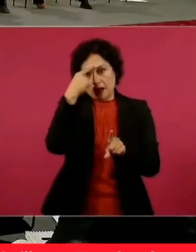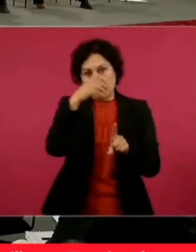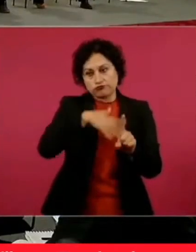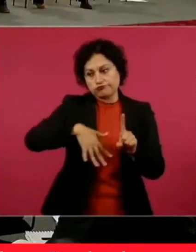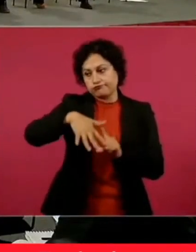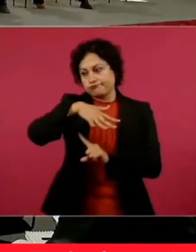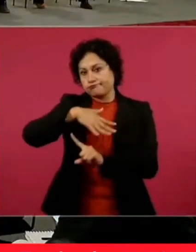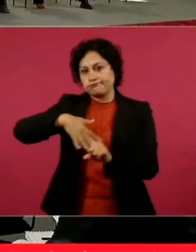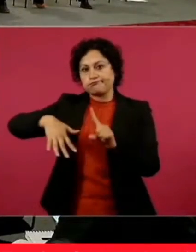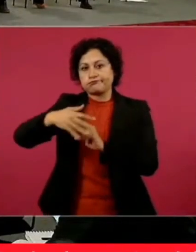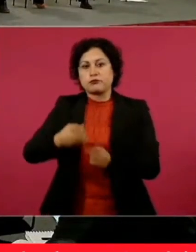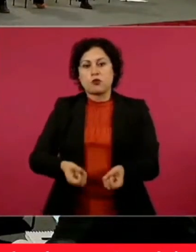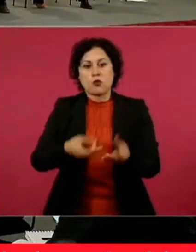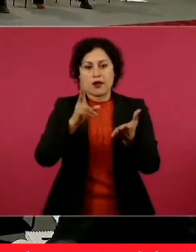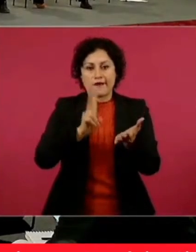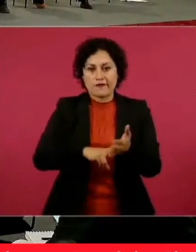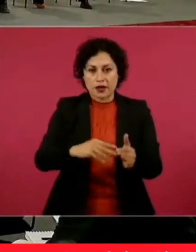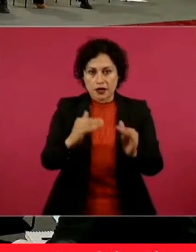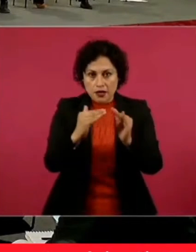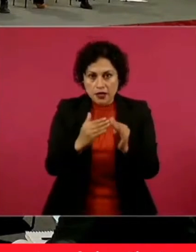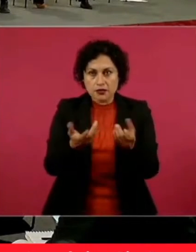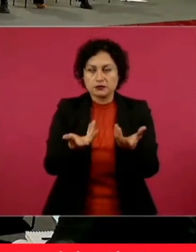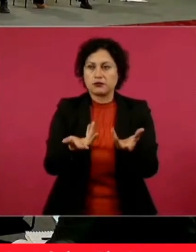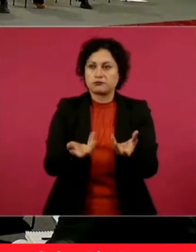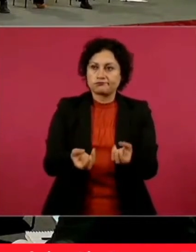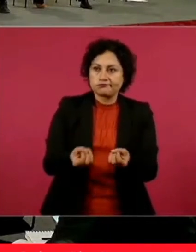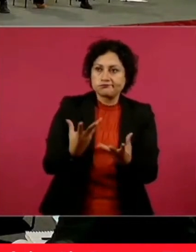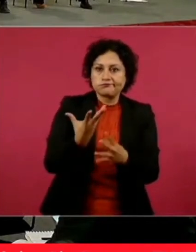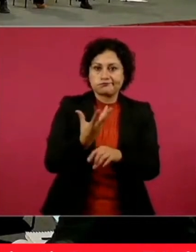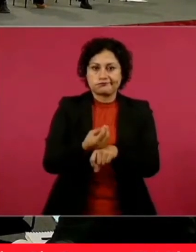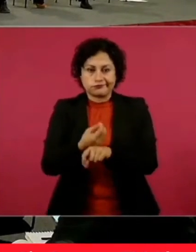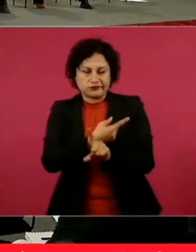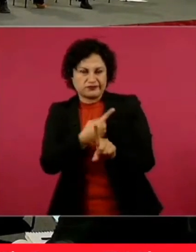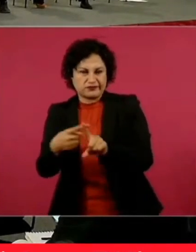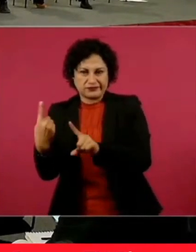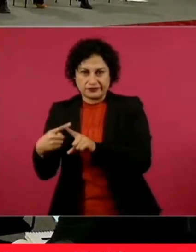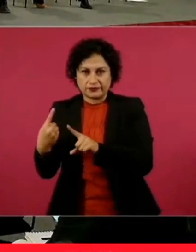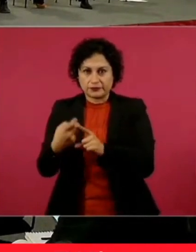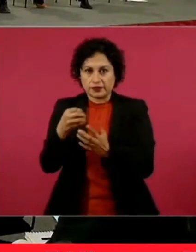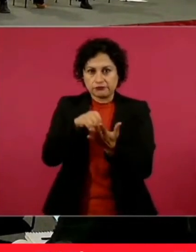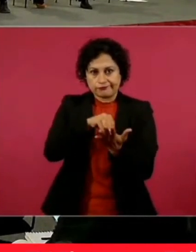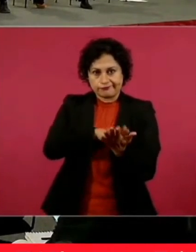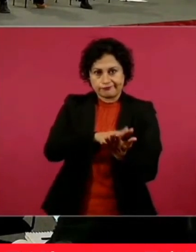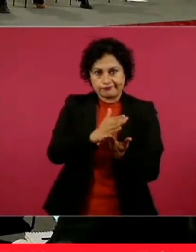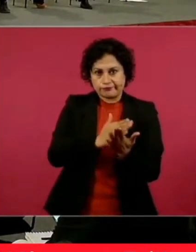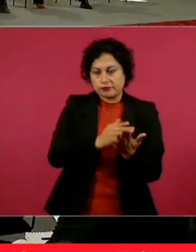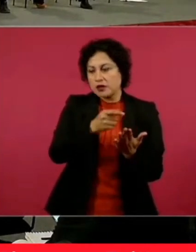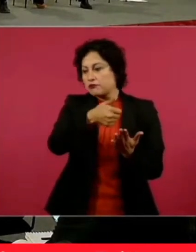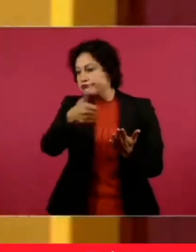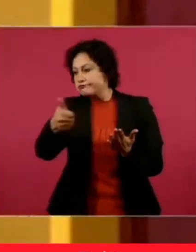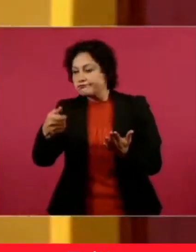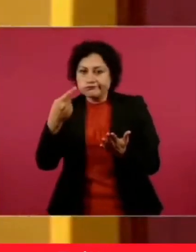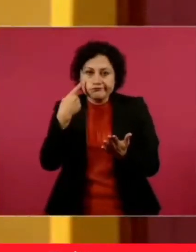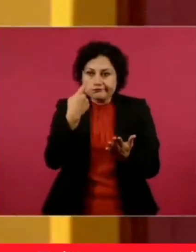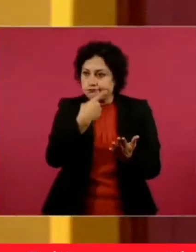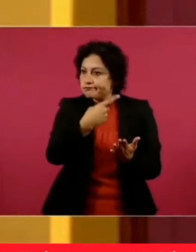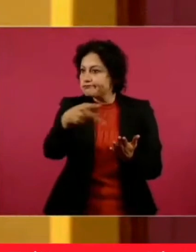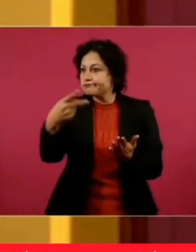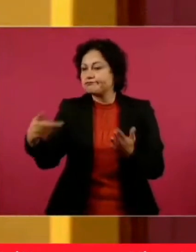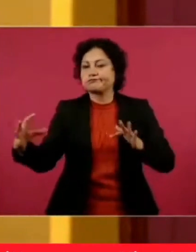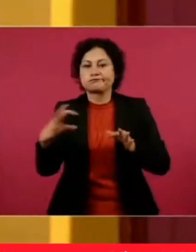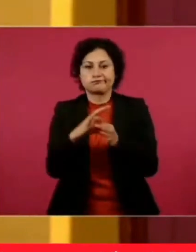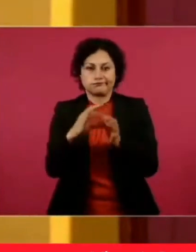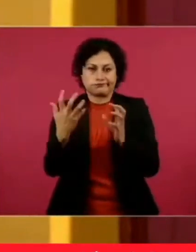costos de las viviendas. Entonces, podemos tener un esquema diferenciado y pensamos que con